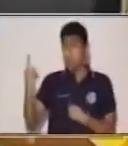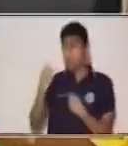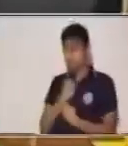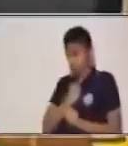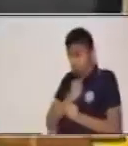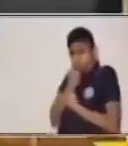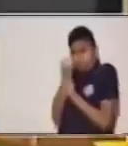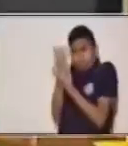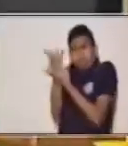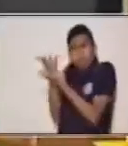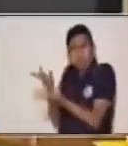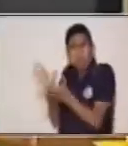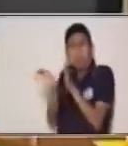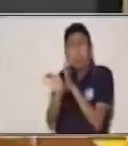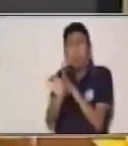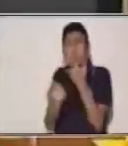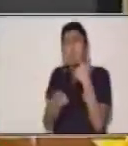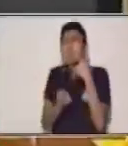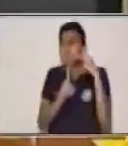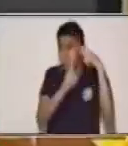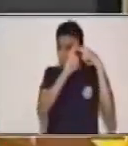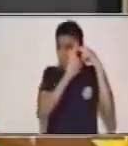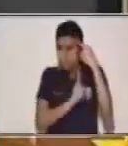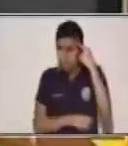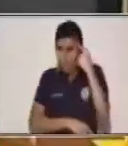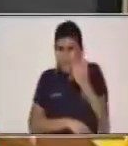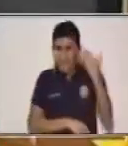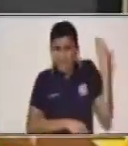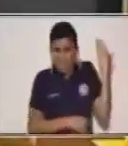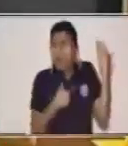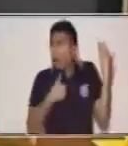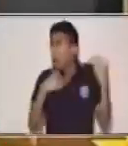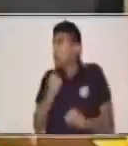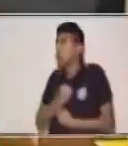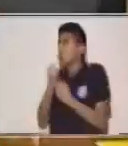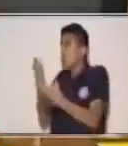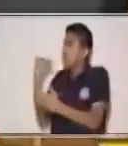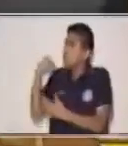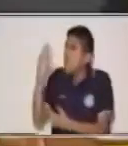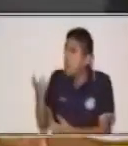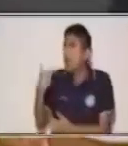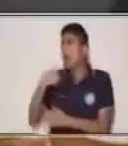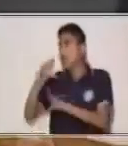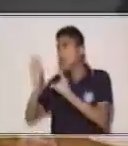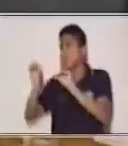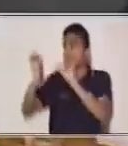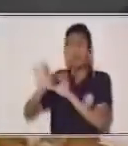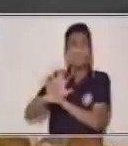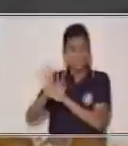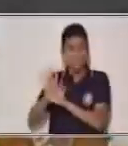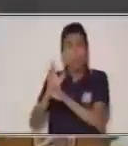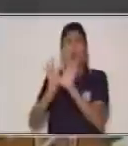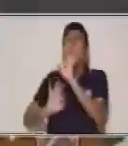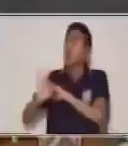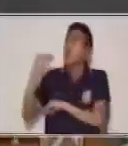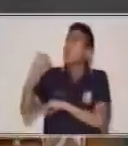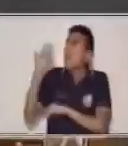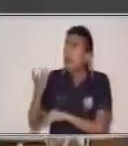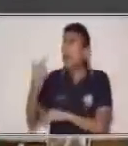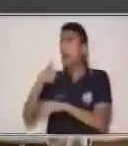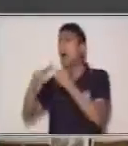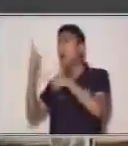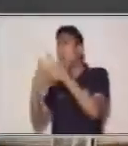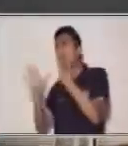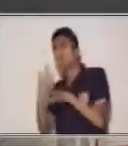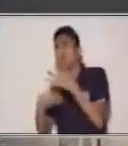en los acontecimientos que han ocurrido, ya sea en nuestra vida o en la historia. Te mencionaba que la